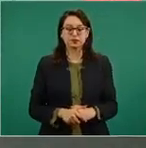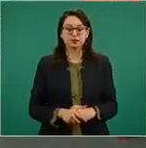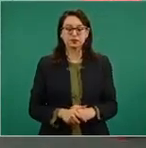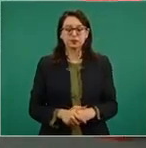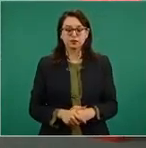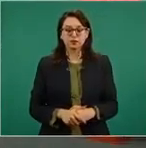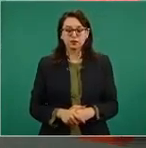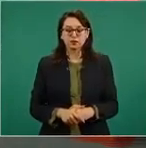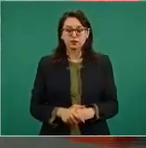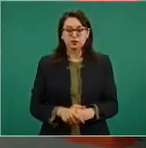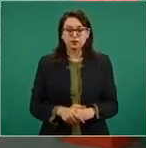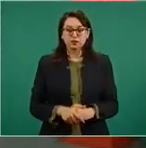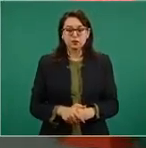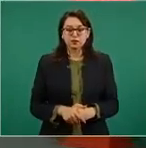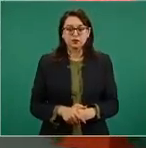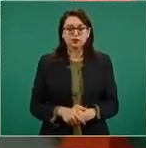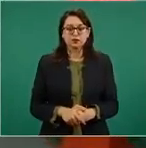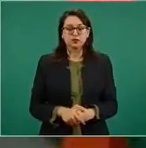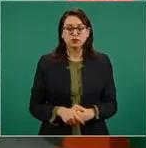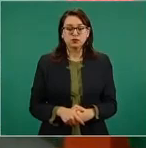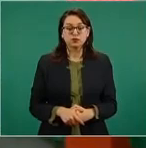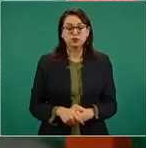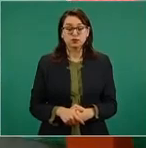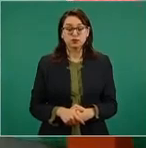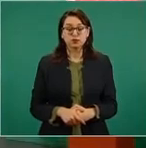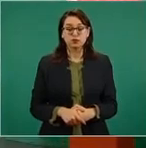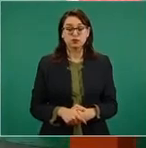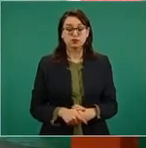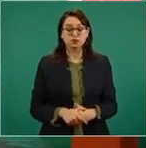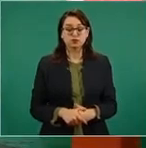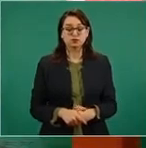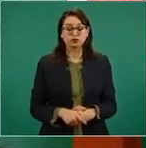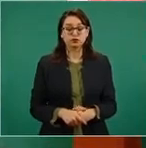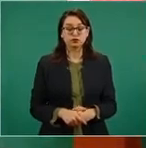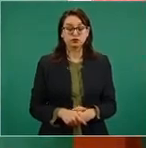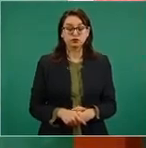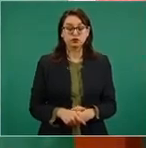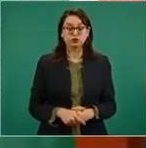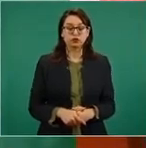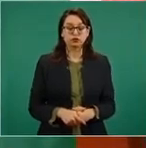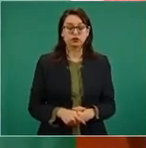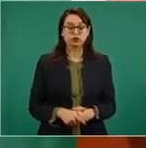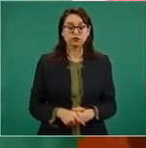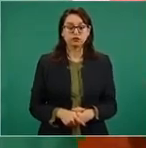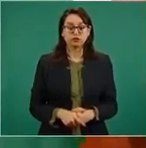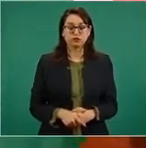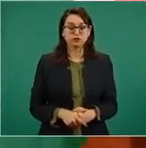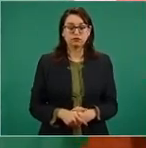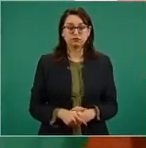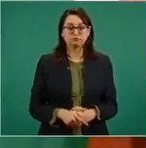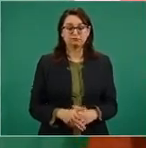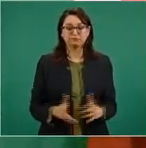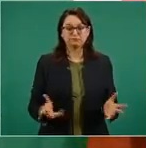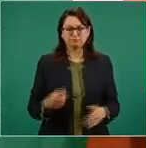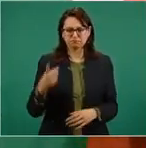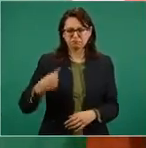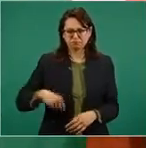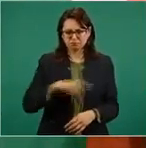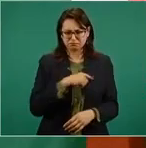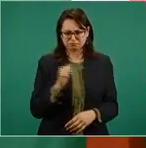intervenir